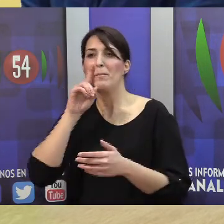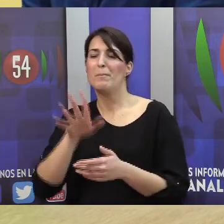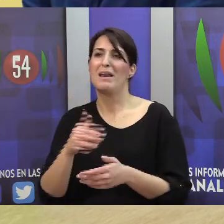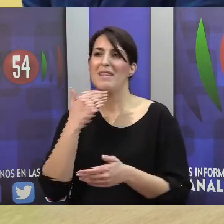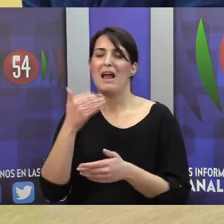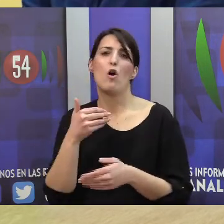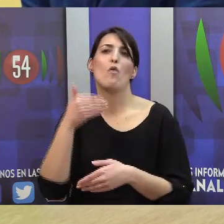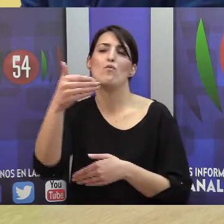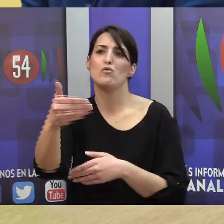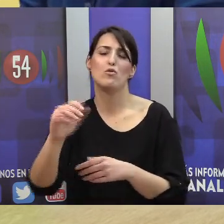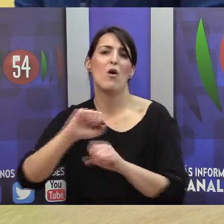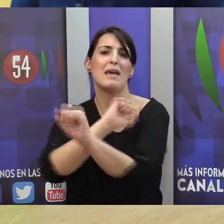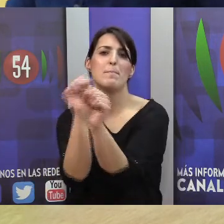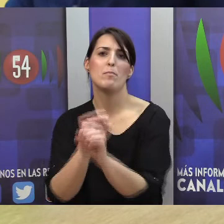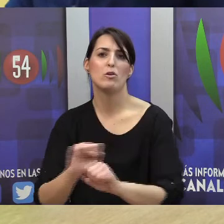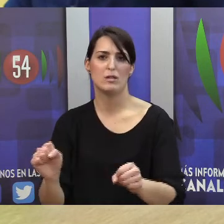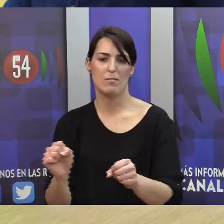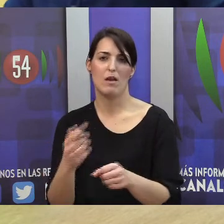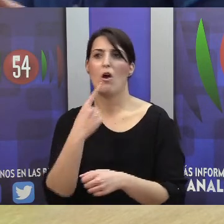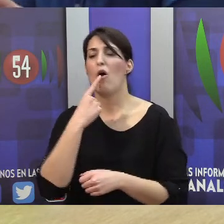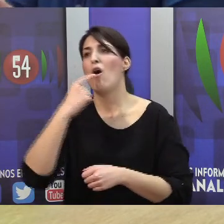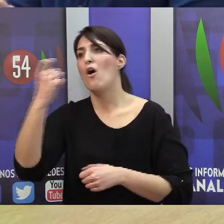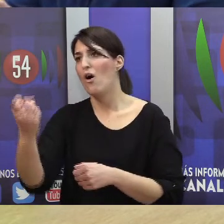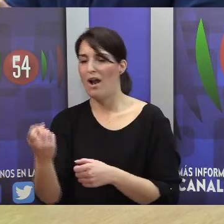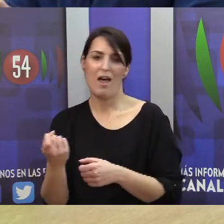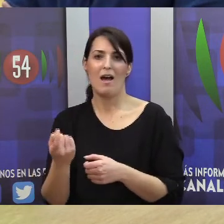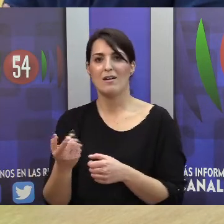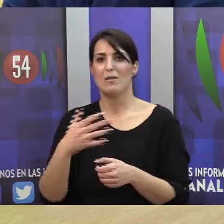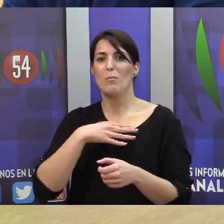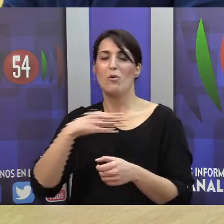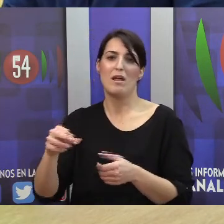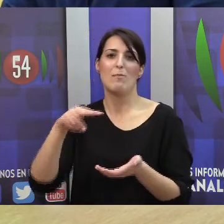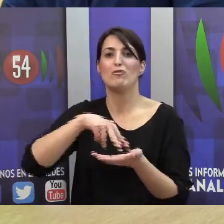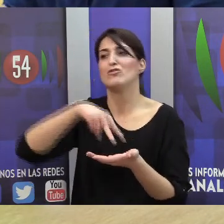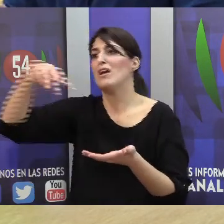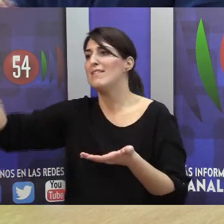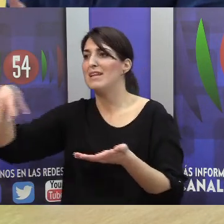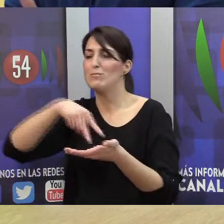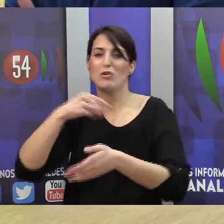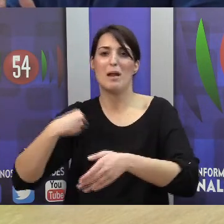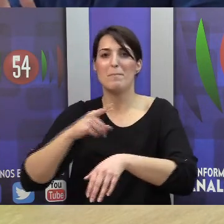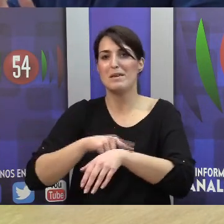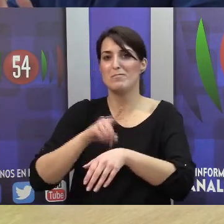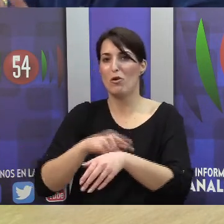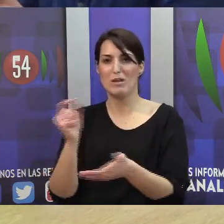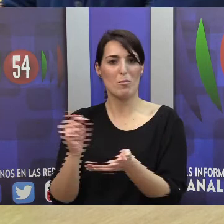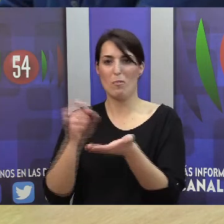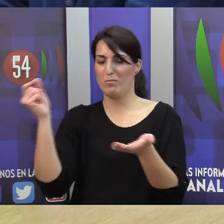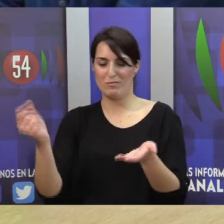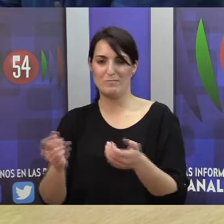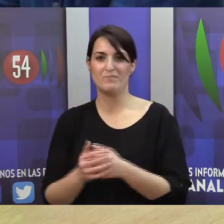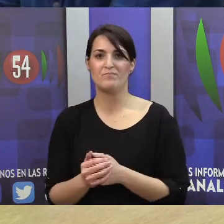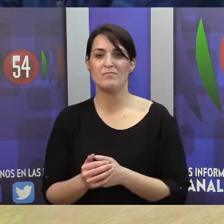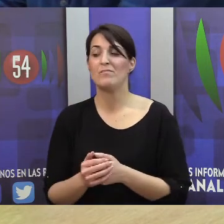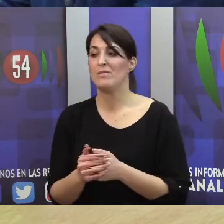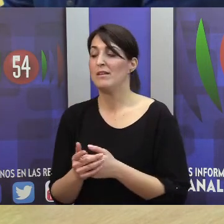el final sería la levitación, la teletransportación y la telepatía, ¿no? Pero vamos, por esa línea tendría que Si hablamos de cosas más cercanas, y puesto que